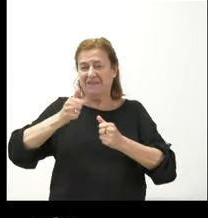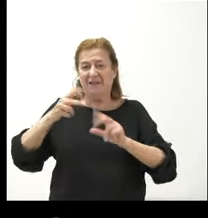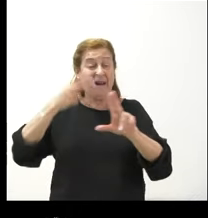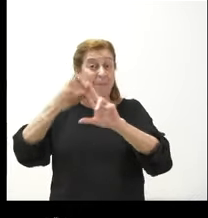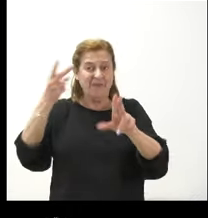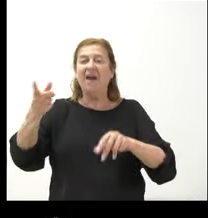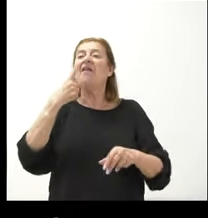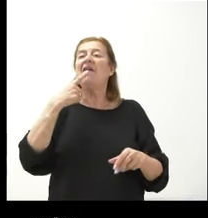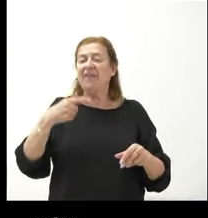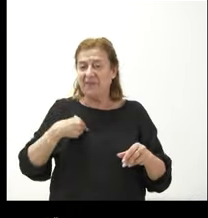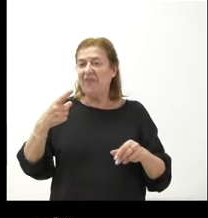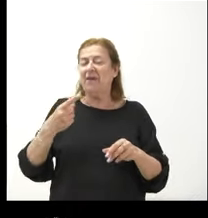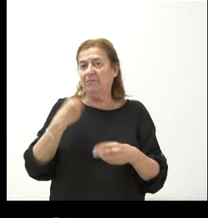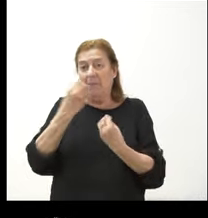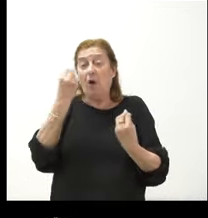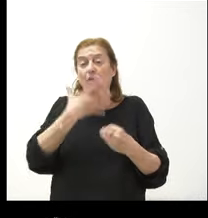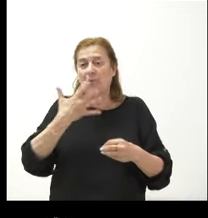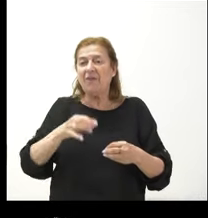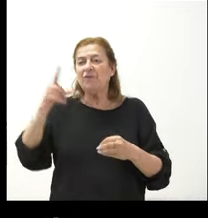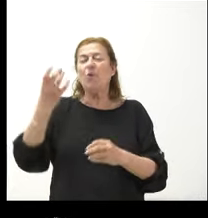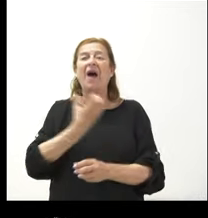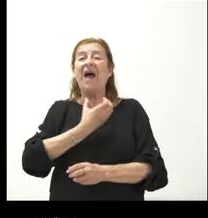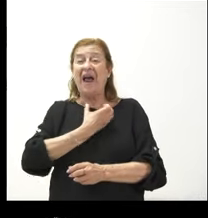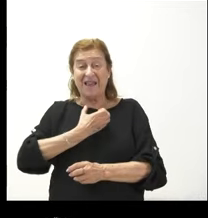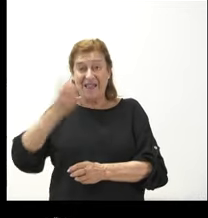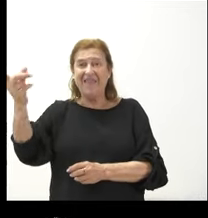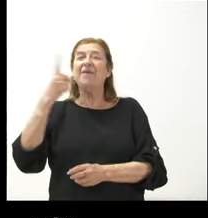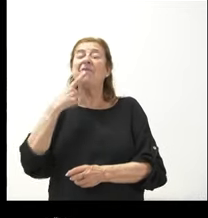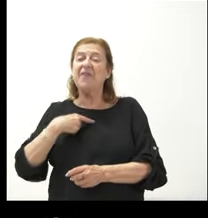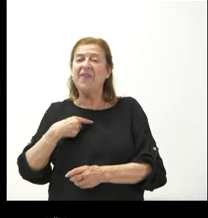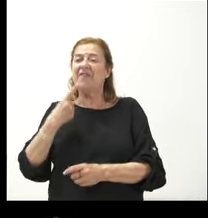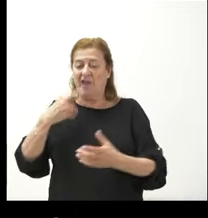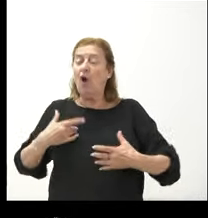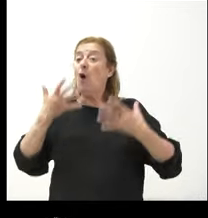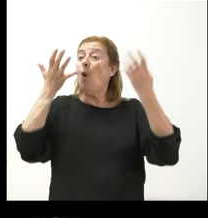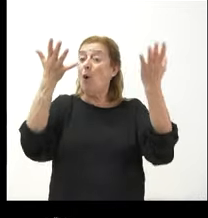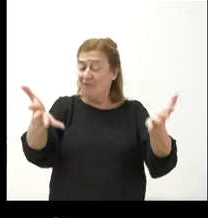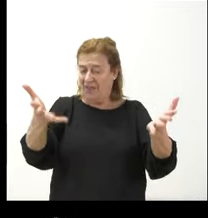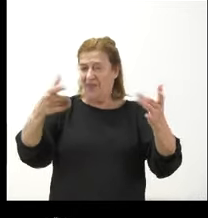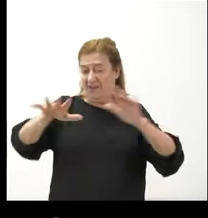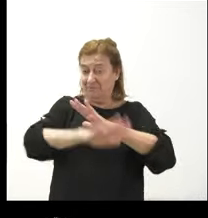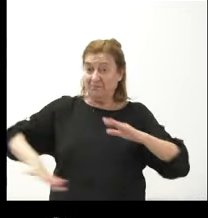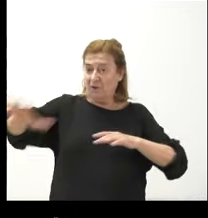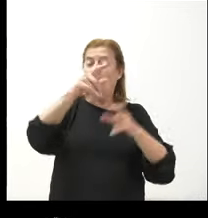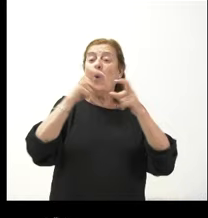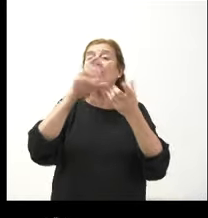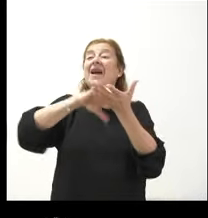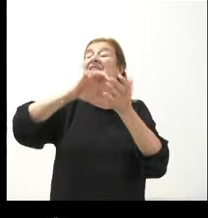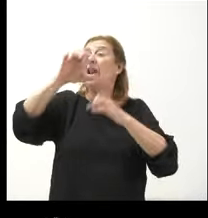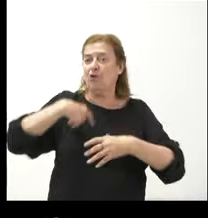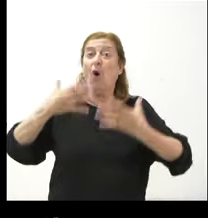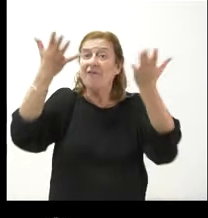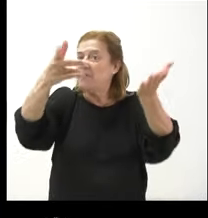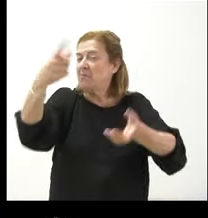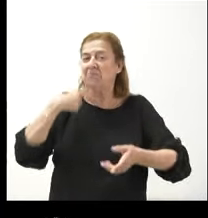dicen que efectiva y su alcalde nos ha contado que ha ofrecido esta instalación a la Junta hace meses pero no ha obtenido respuesta